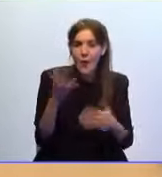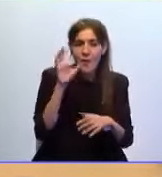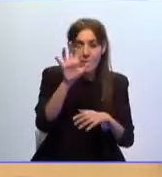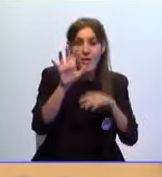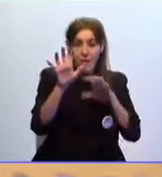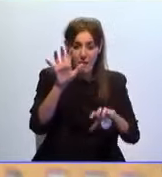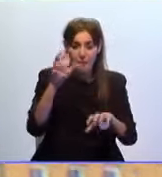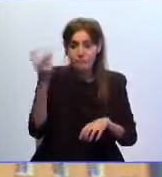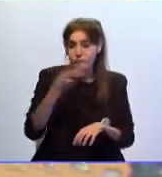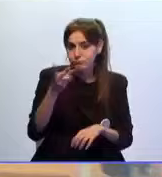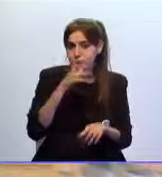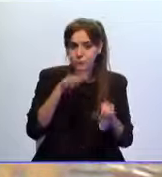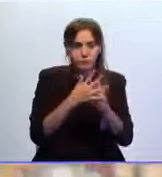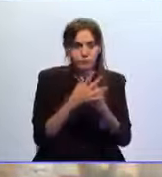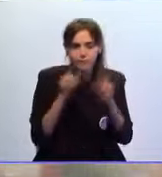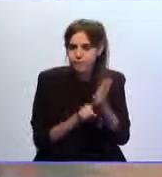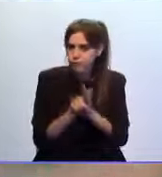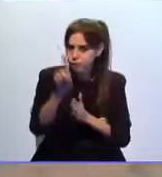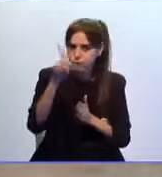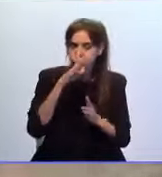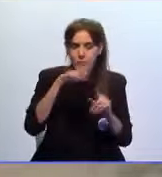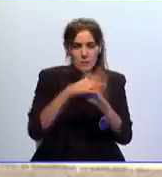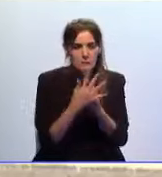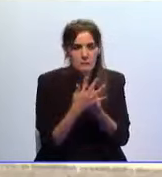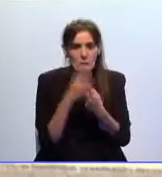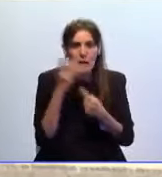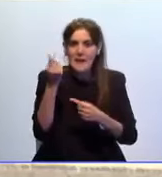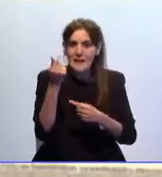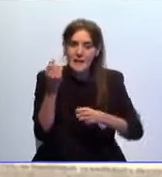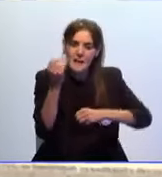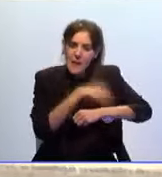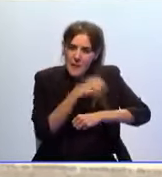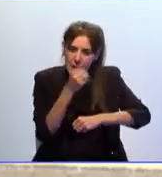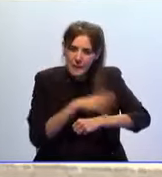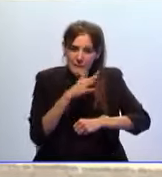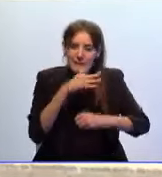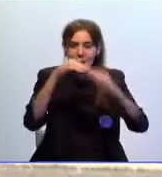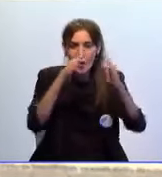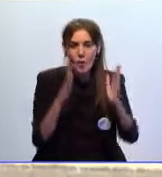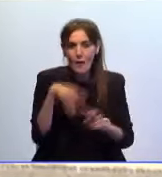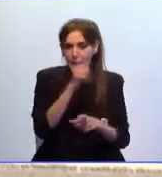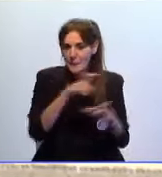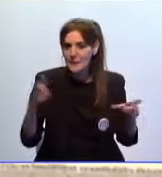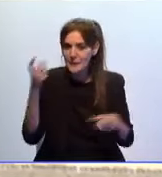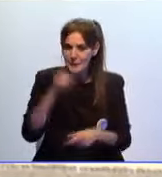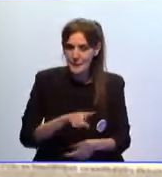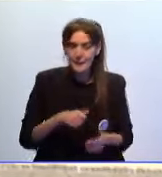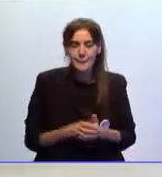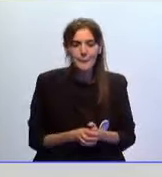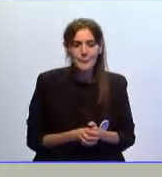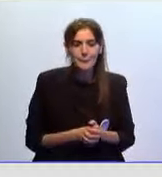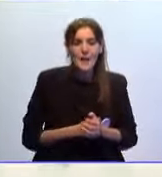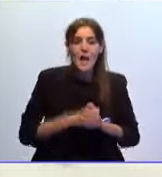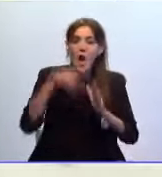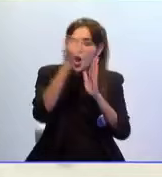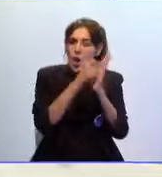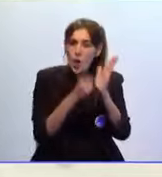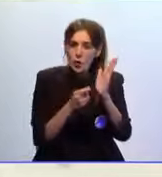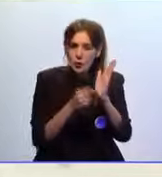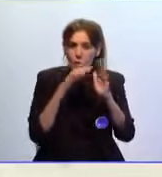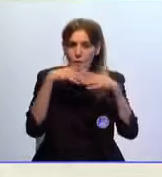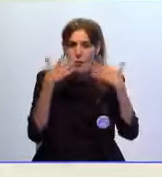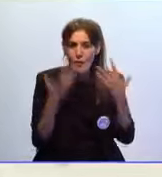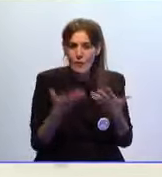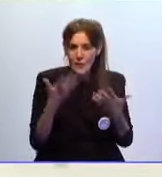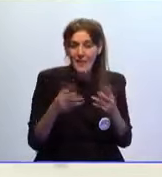partes de Ceuta sigue siendo abismal en términos de ingresos medios o medianos por hogar y habitante. Según los datos del Atlas de